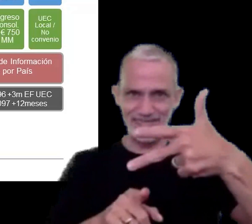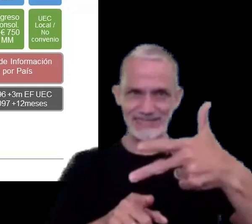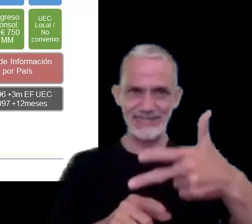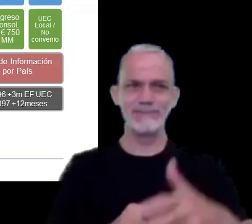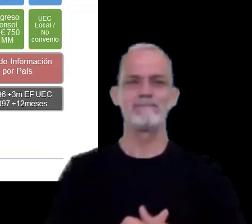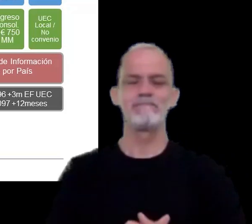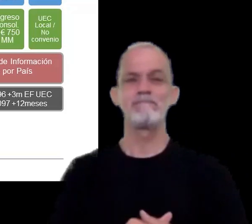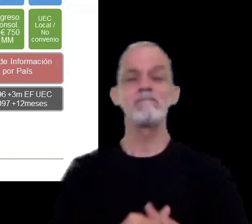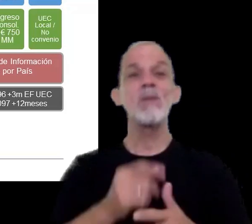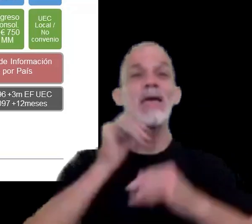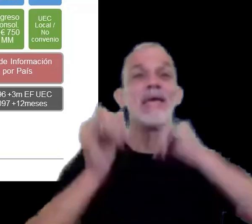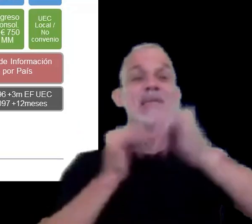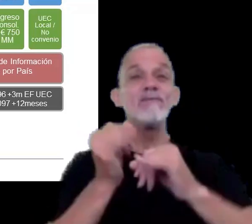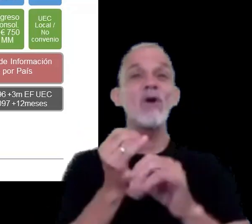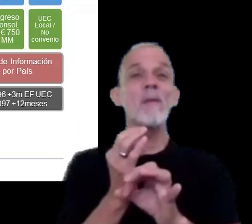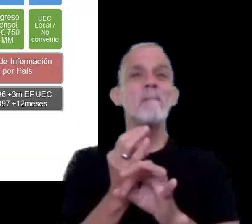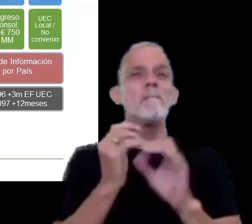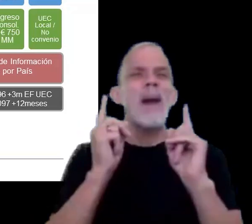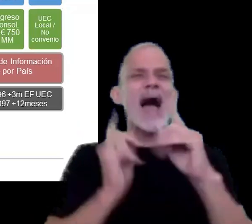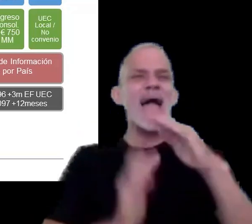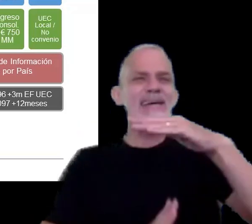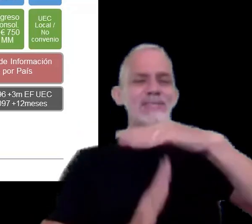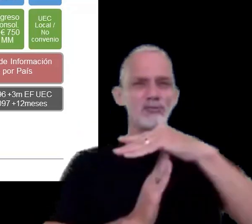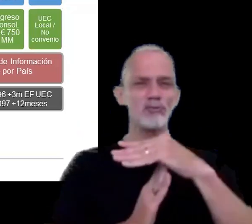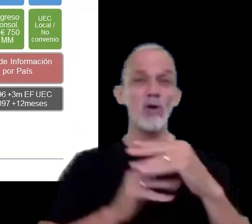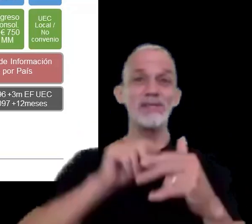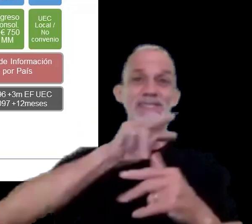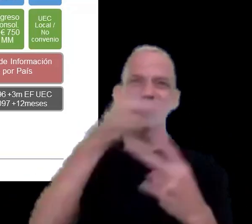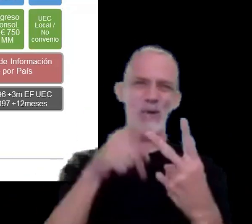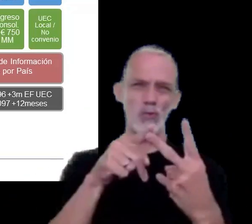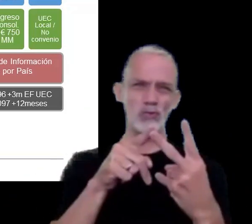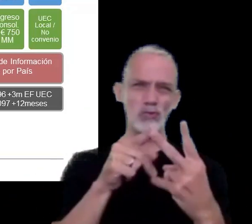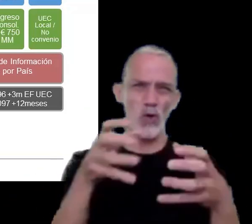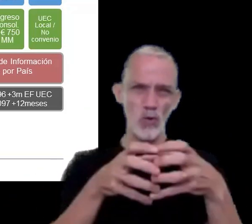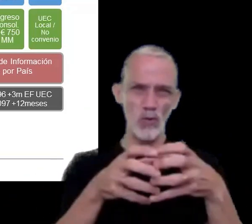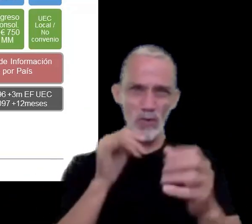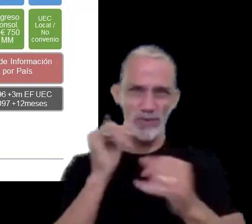el informe el maestro es el segundo grupo de información